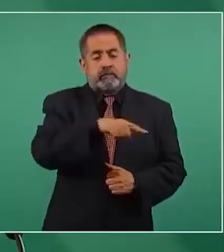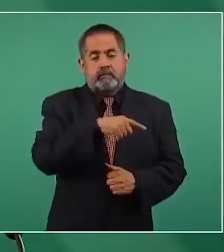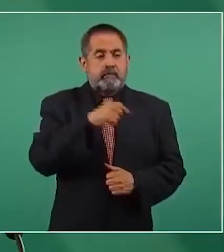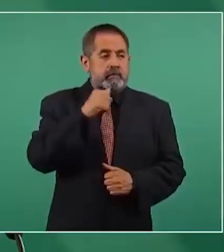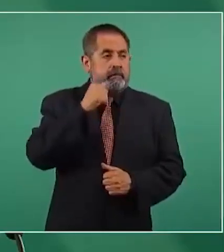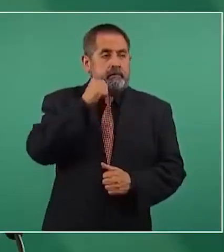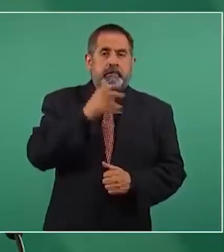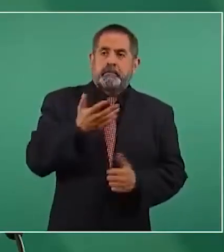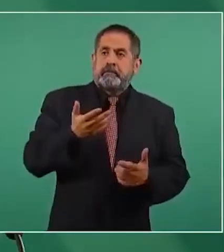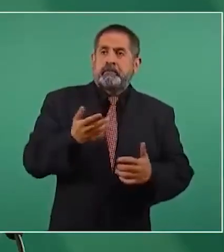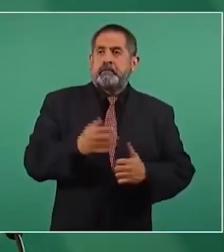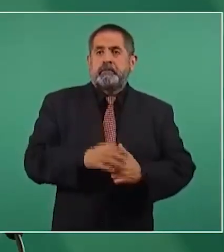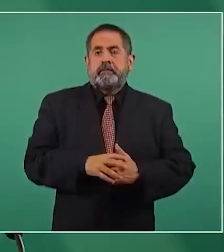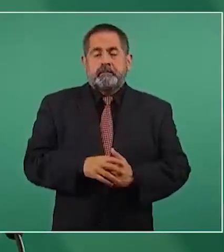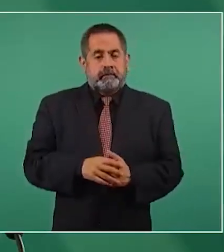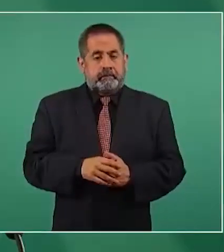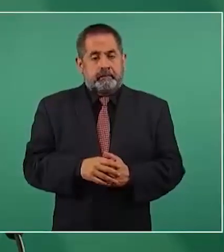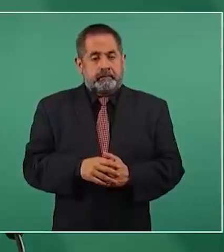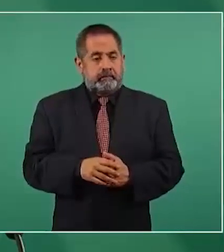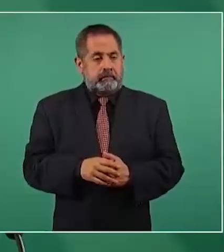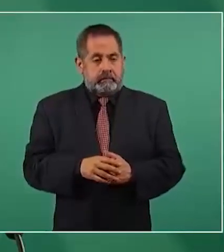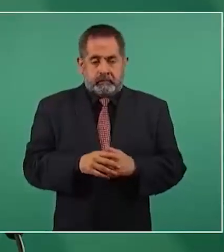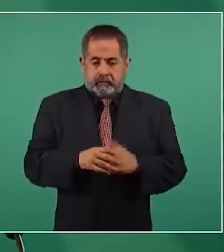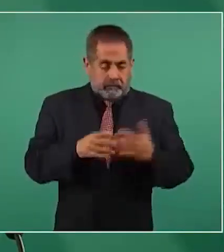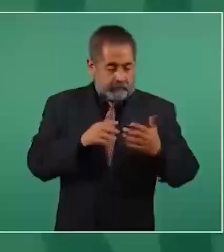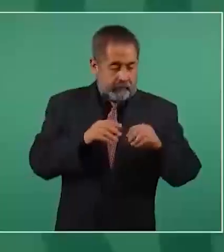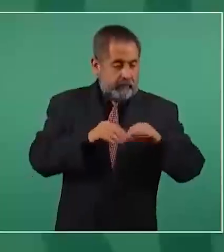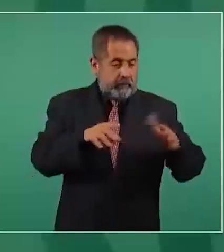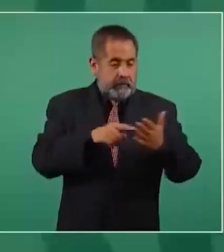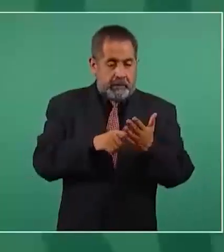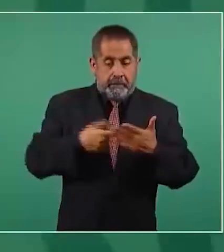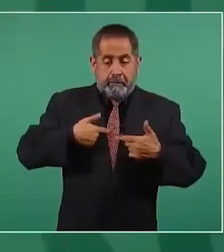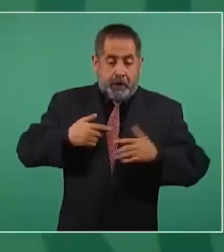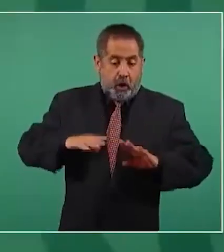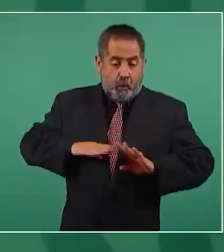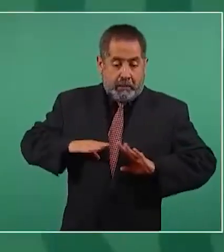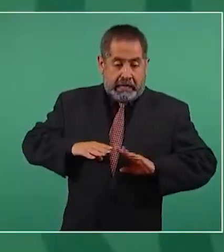lo que les conviene y lo que nos afecta.